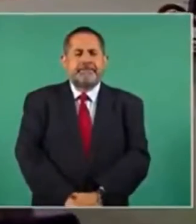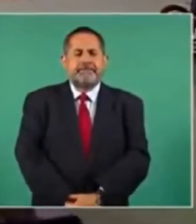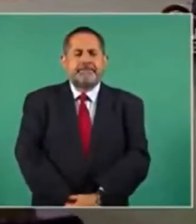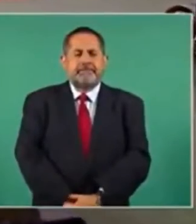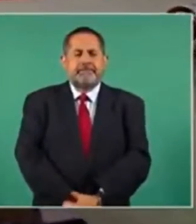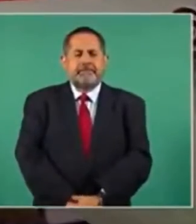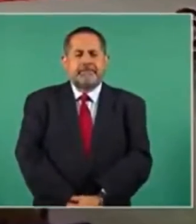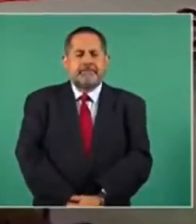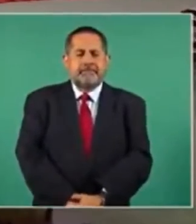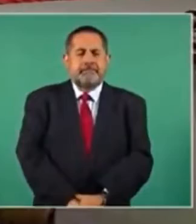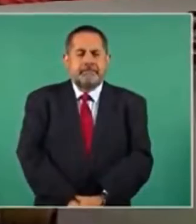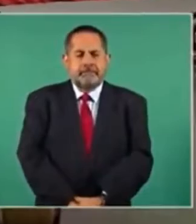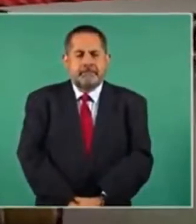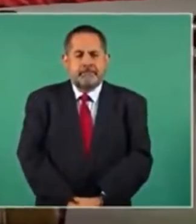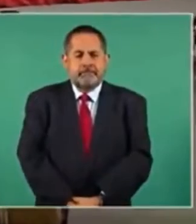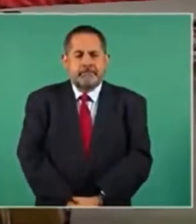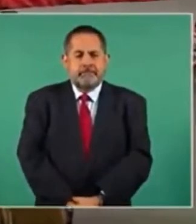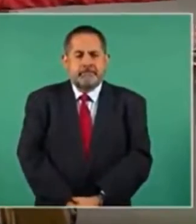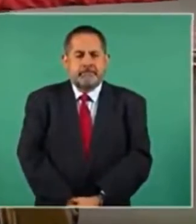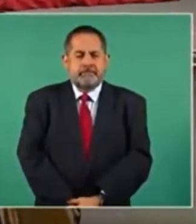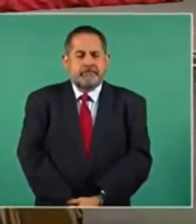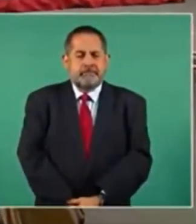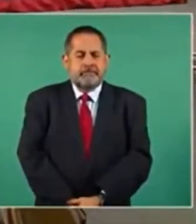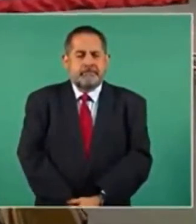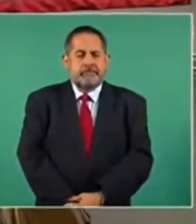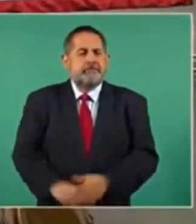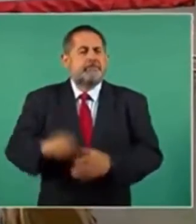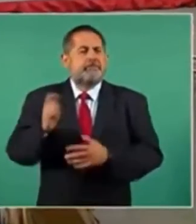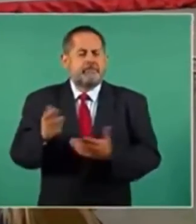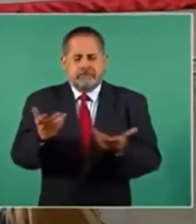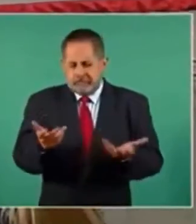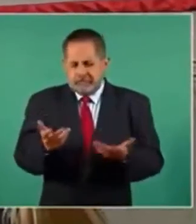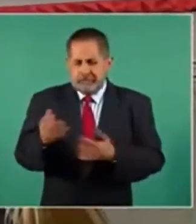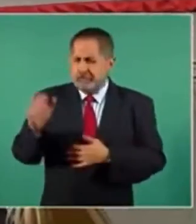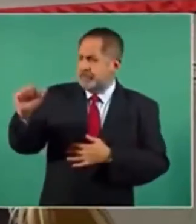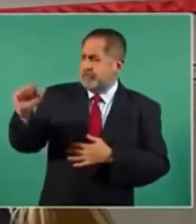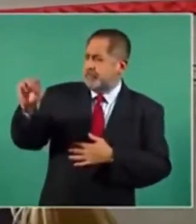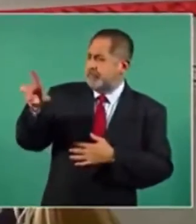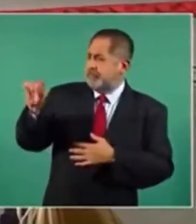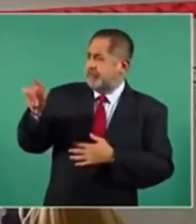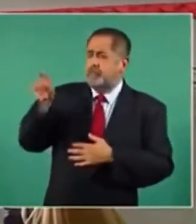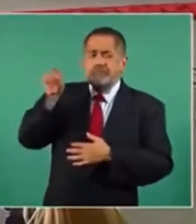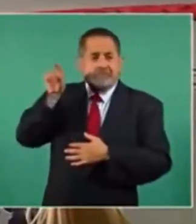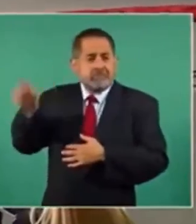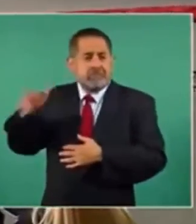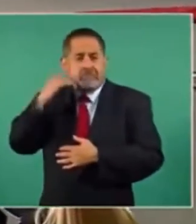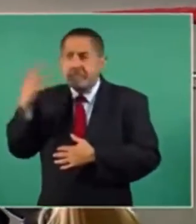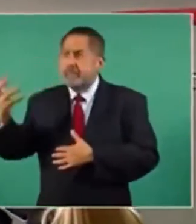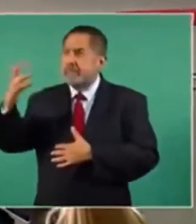Con la novedad que AMLO me quiere meter a la cárcel.